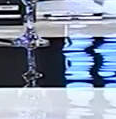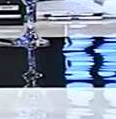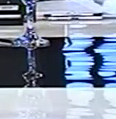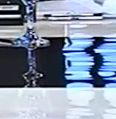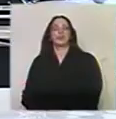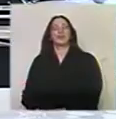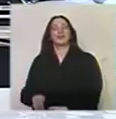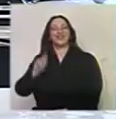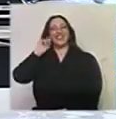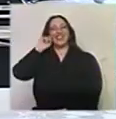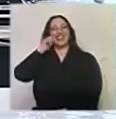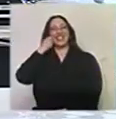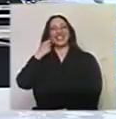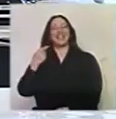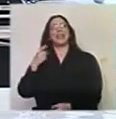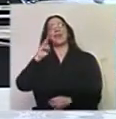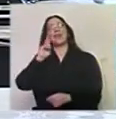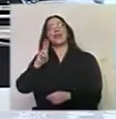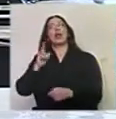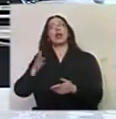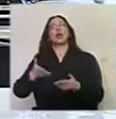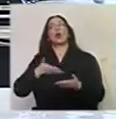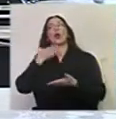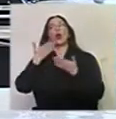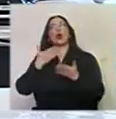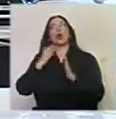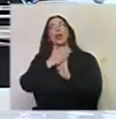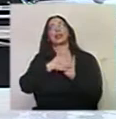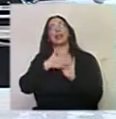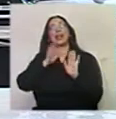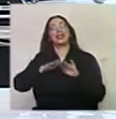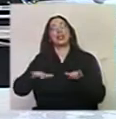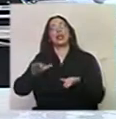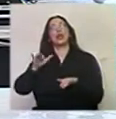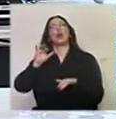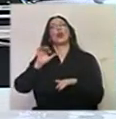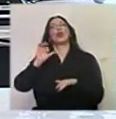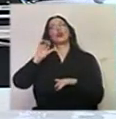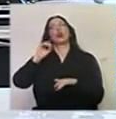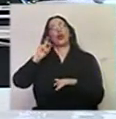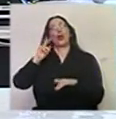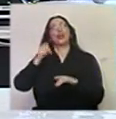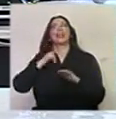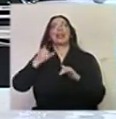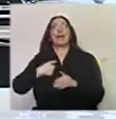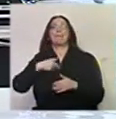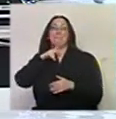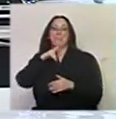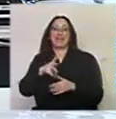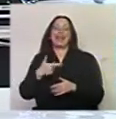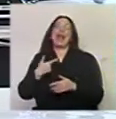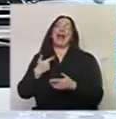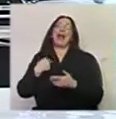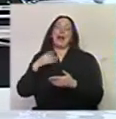Qué lindo esto. Bueno, ahí está. Vimos al coro nacional de niños del Sodre. Además está Lua. Además está mi hija ahí, está Nobleza, obliga